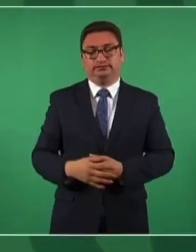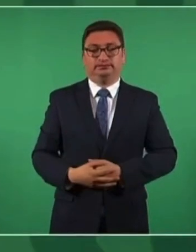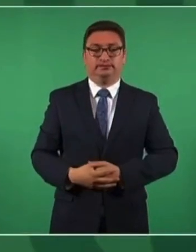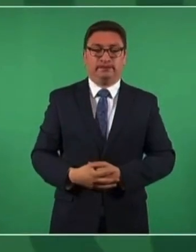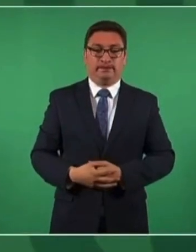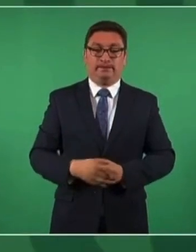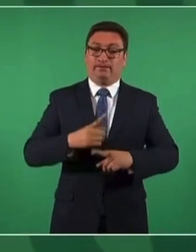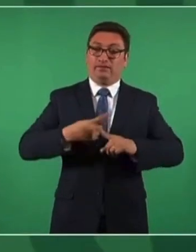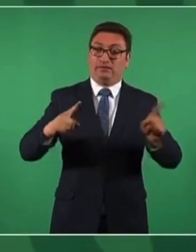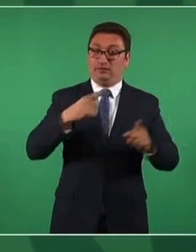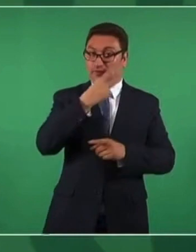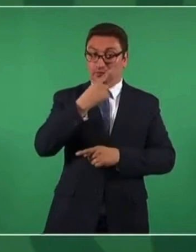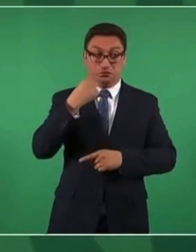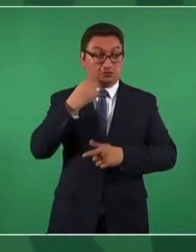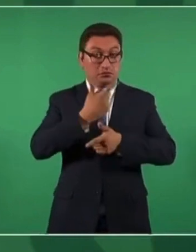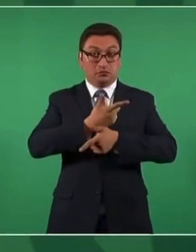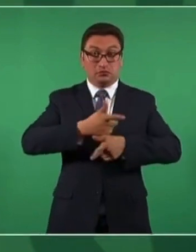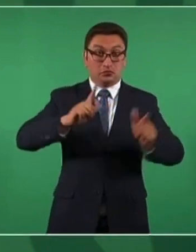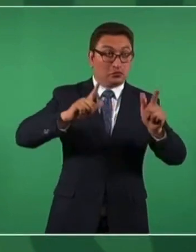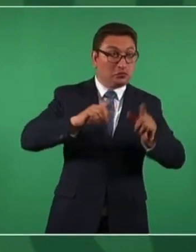pero en la democracia no.